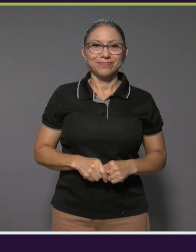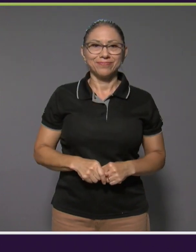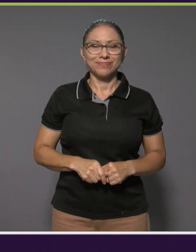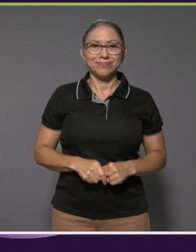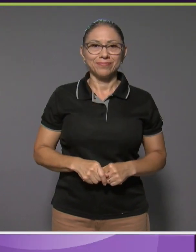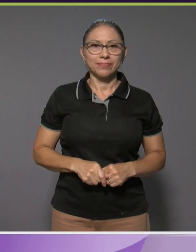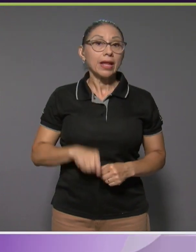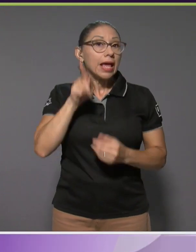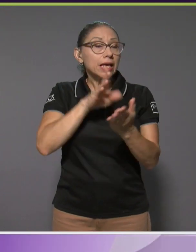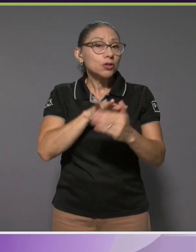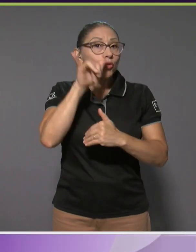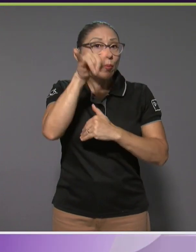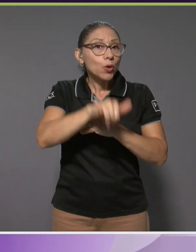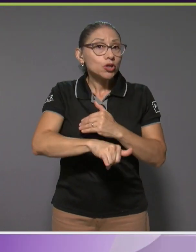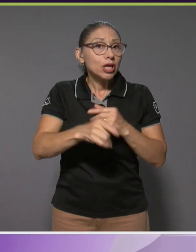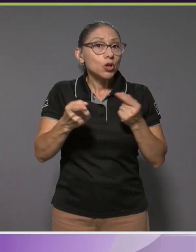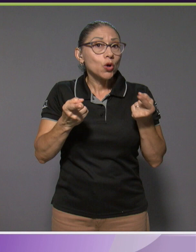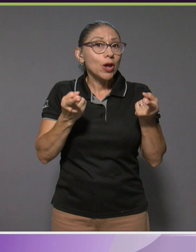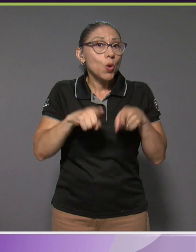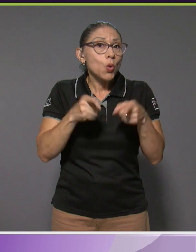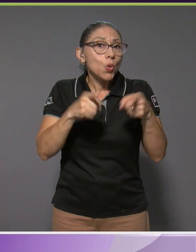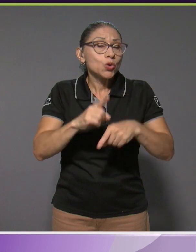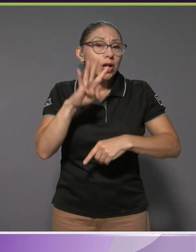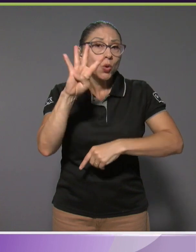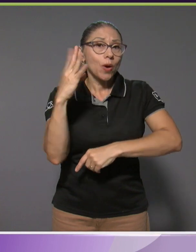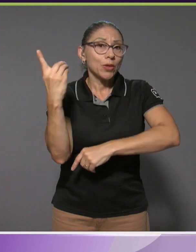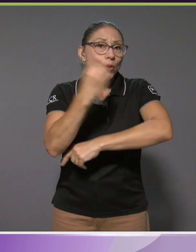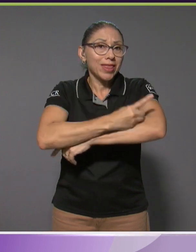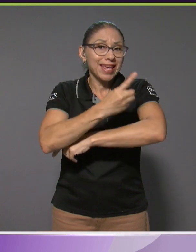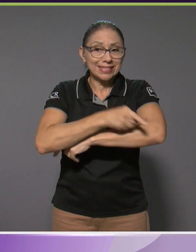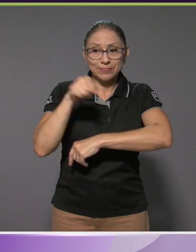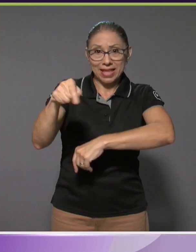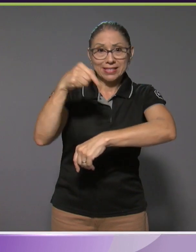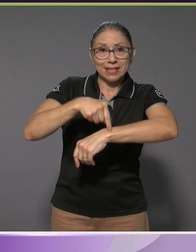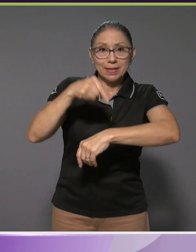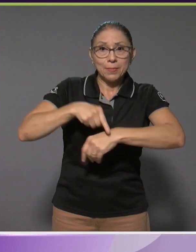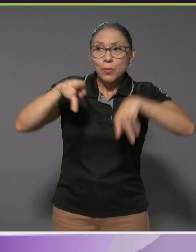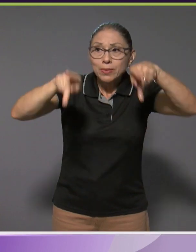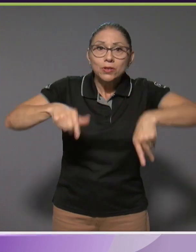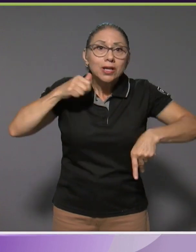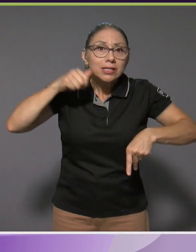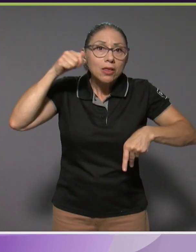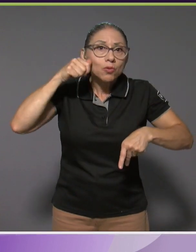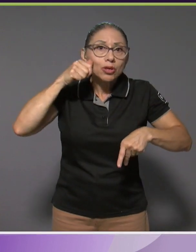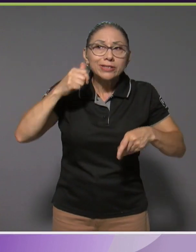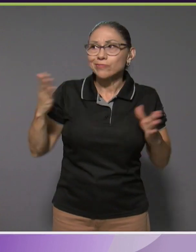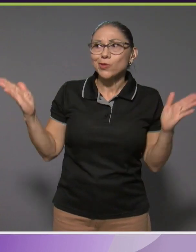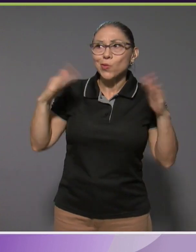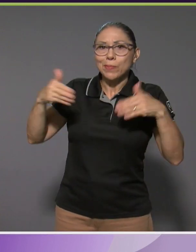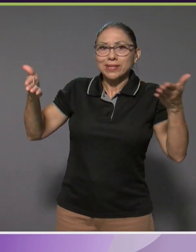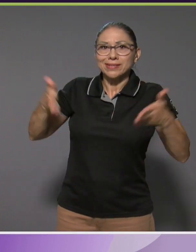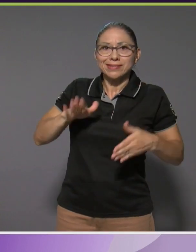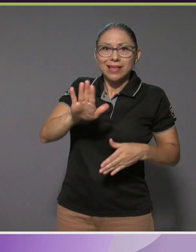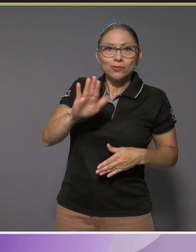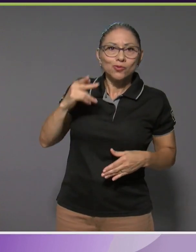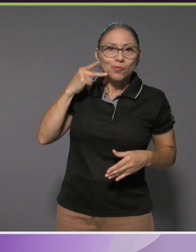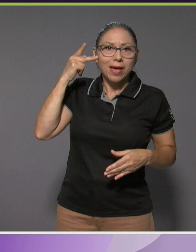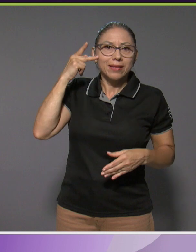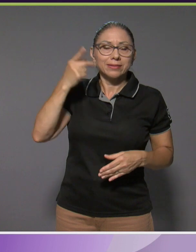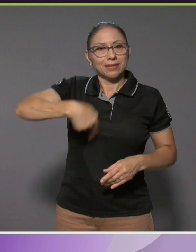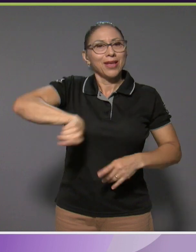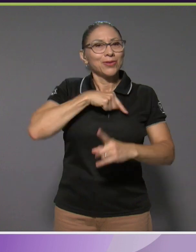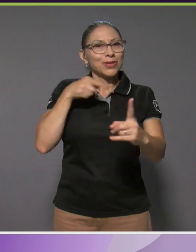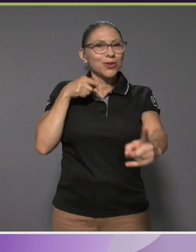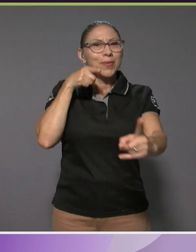Es un proyecto que ocurre durante cuatro días y en esos cuatro días los adultos están sin la presencia de sus padres, porque nuestro objetivo